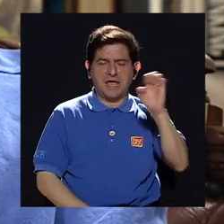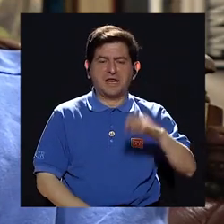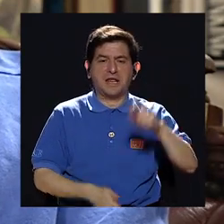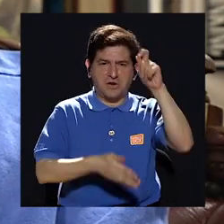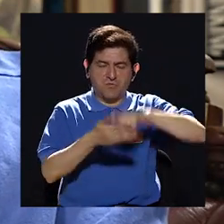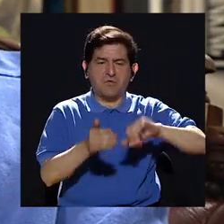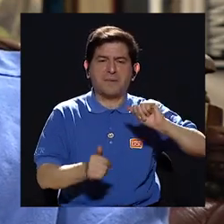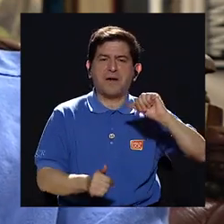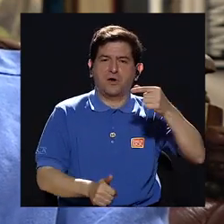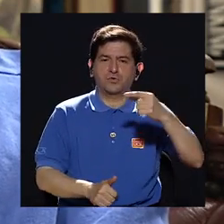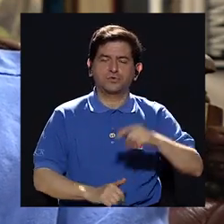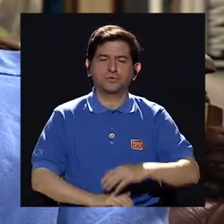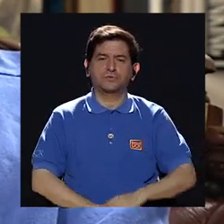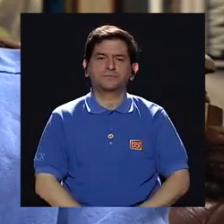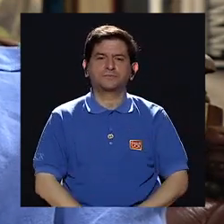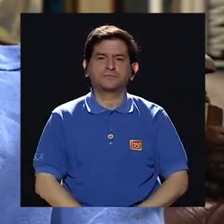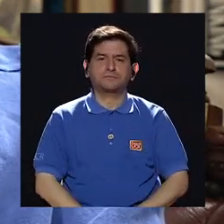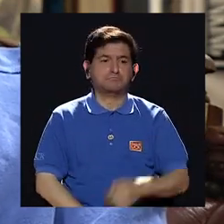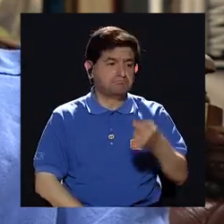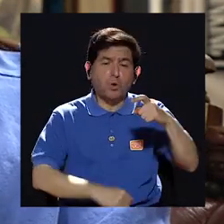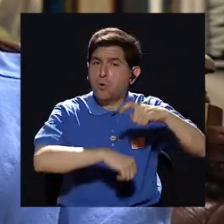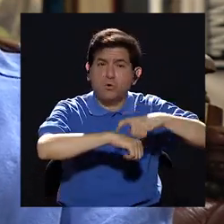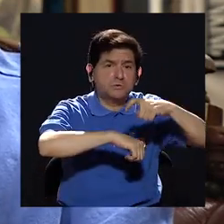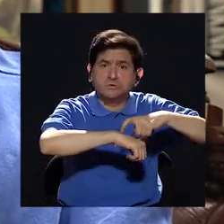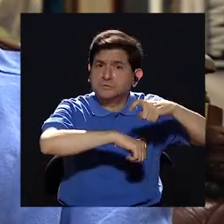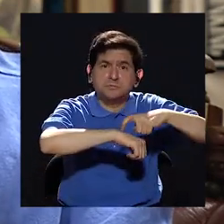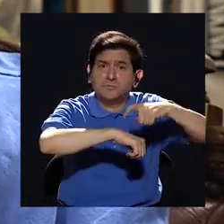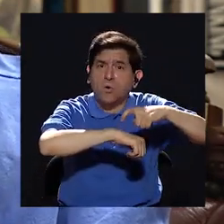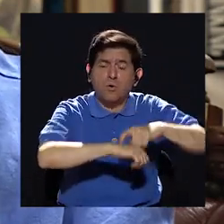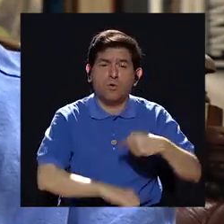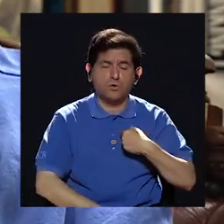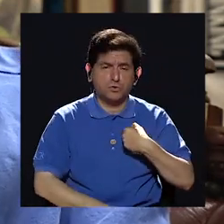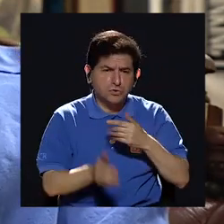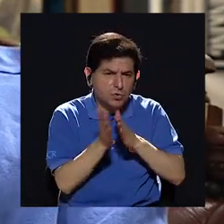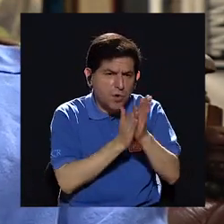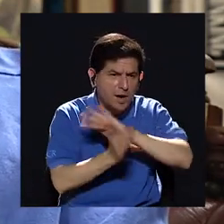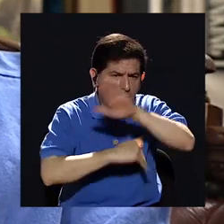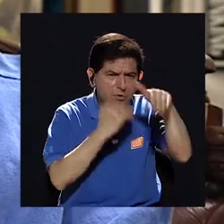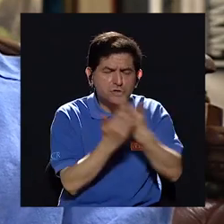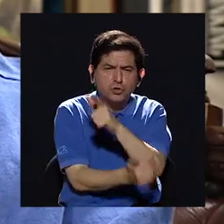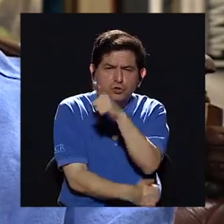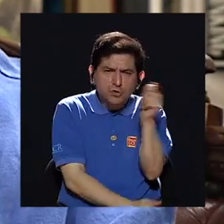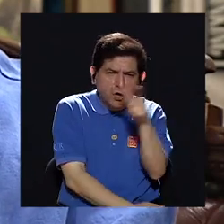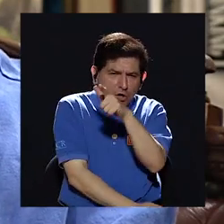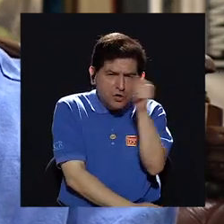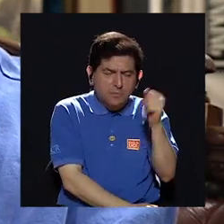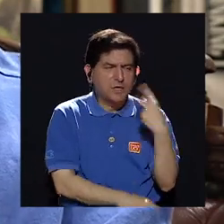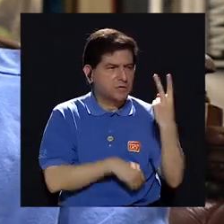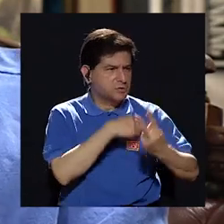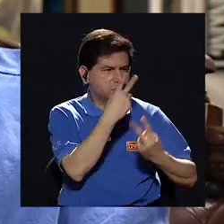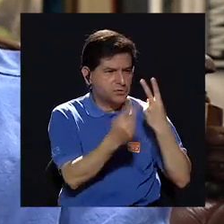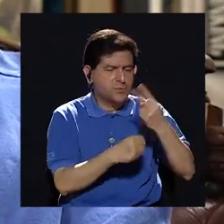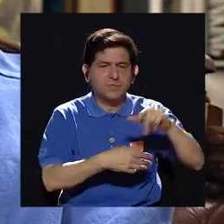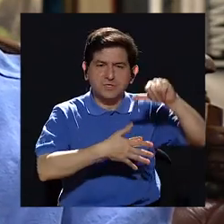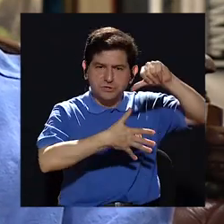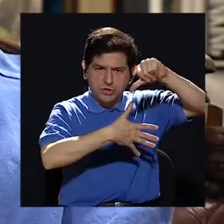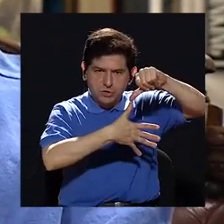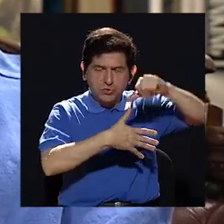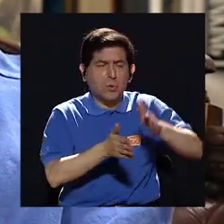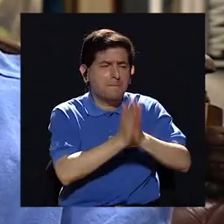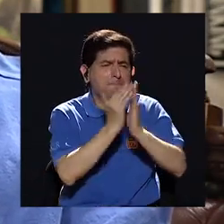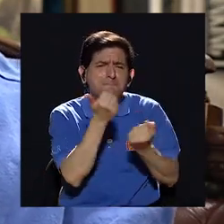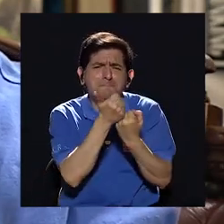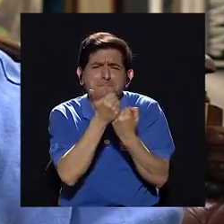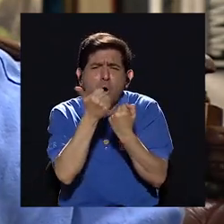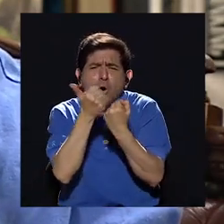firma en agosto en muy poco tiempo yo aprovecho todos esos meses para visitar Suramérica para